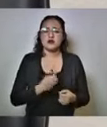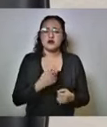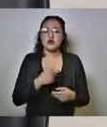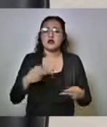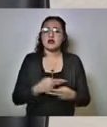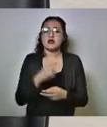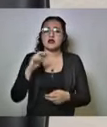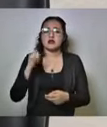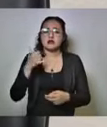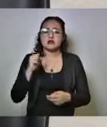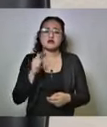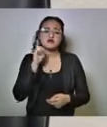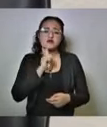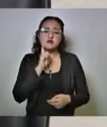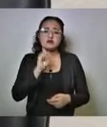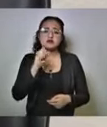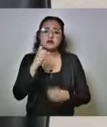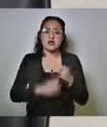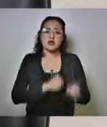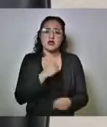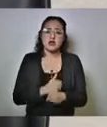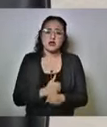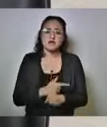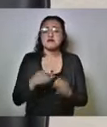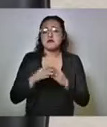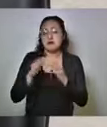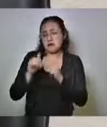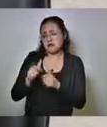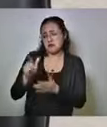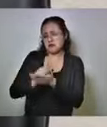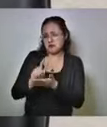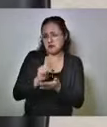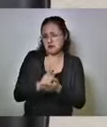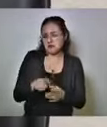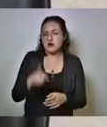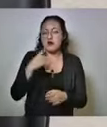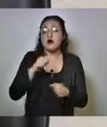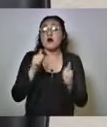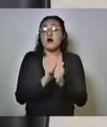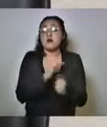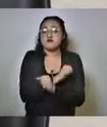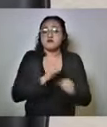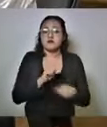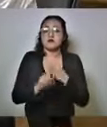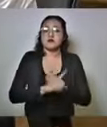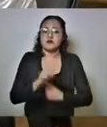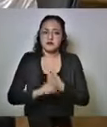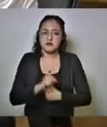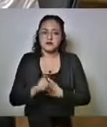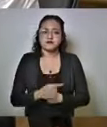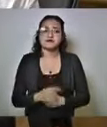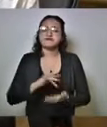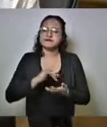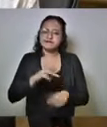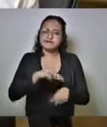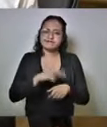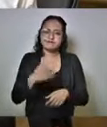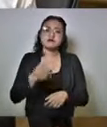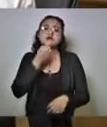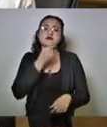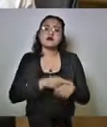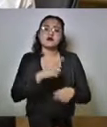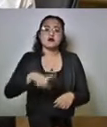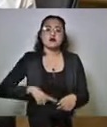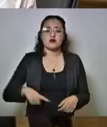Juárez, ama de casa, femenino de 71 años, también con obesidad. Gracias, doctor. Secretario de Gobernación.